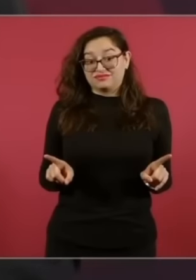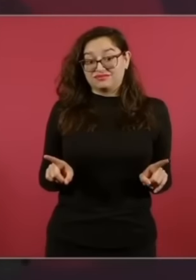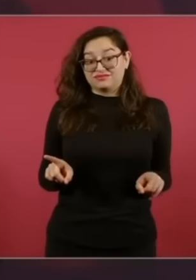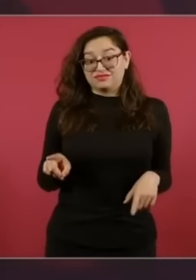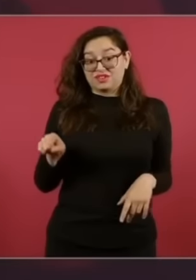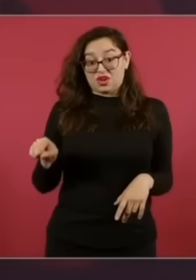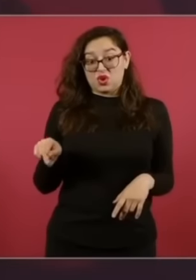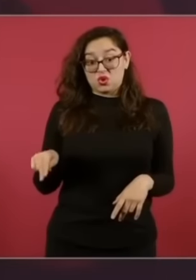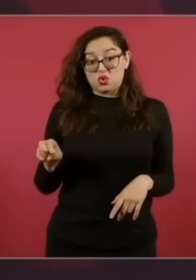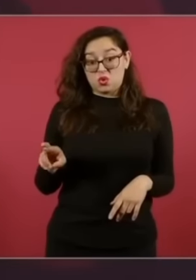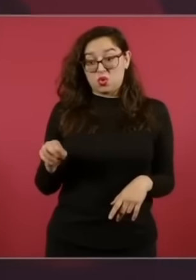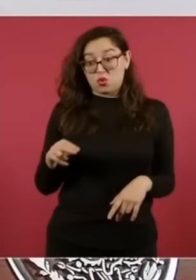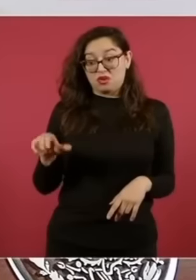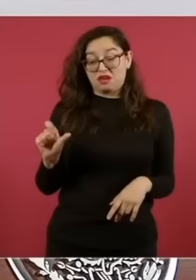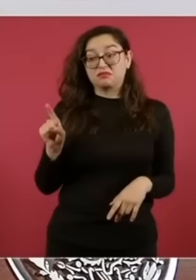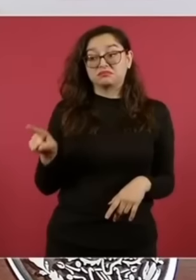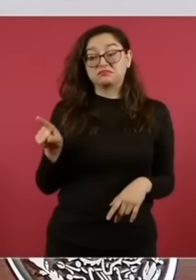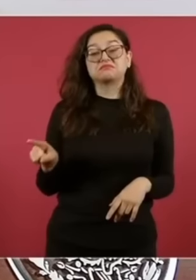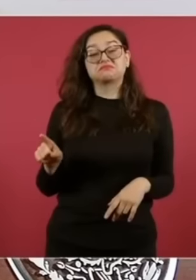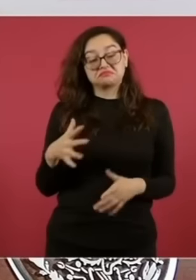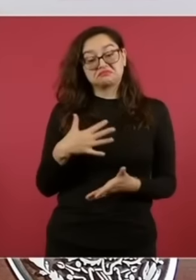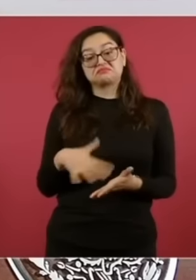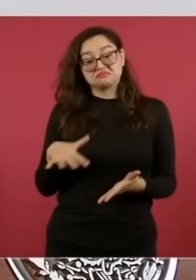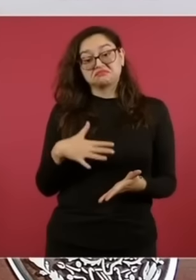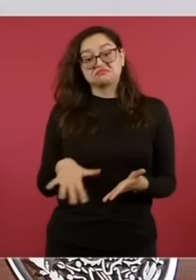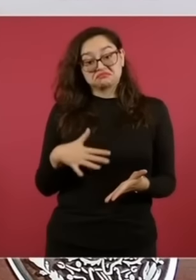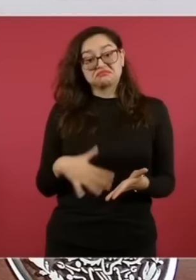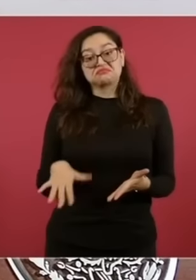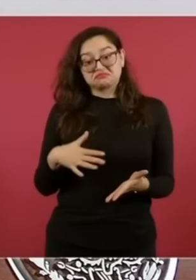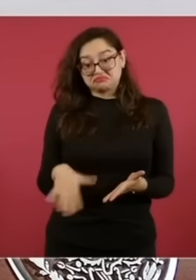Gerardo es buen lector, está preparado.